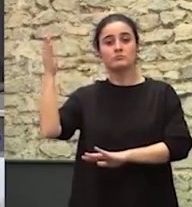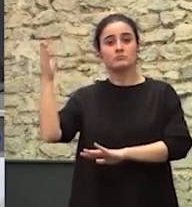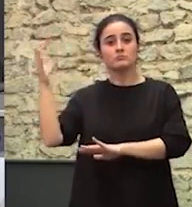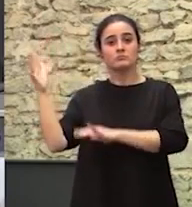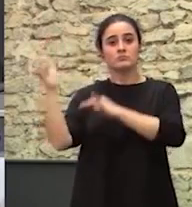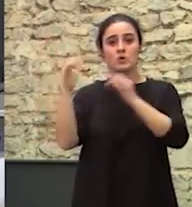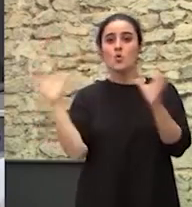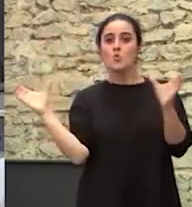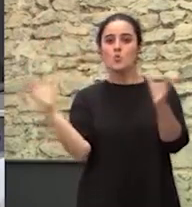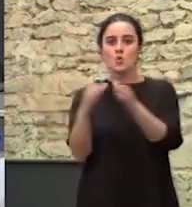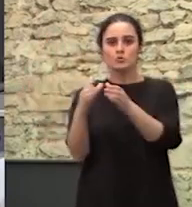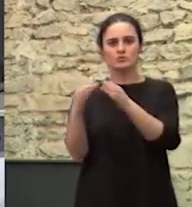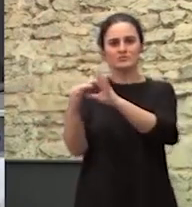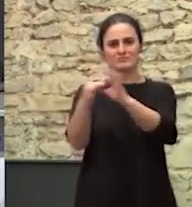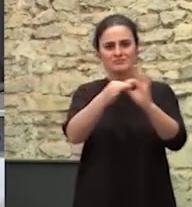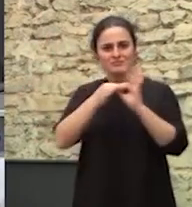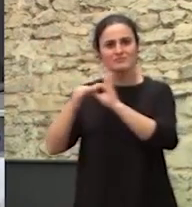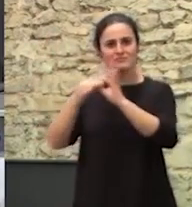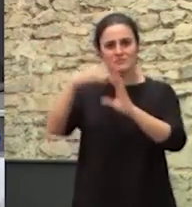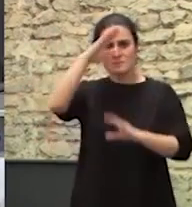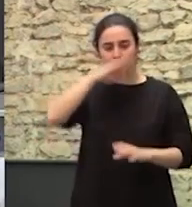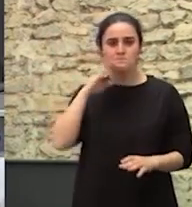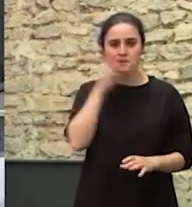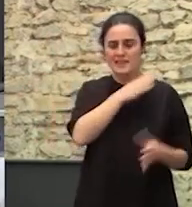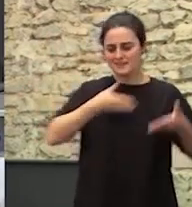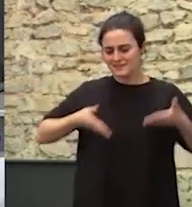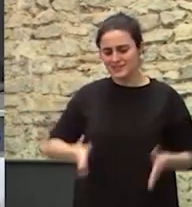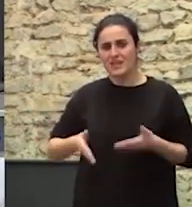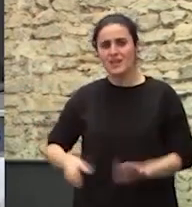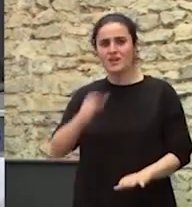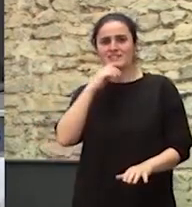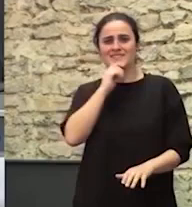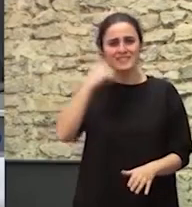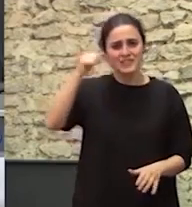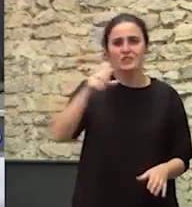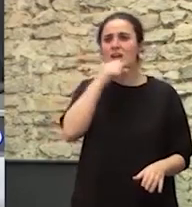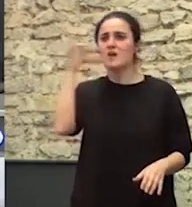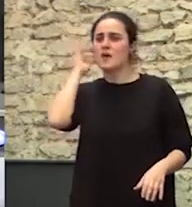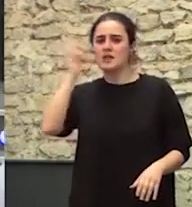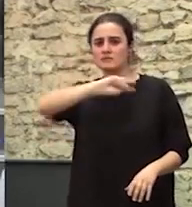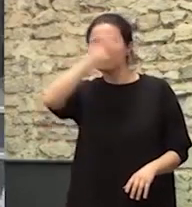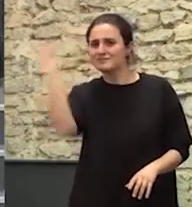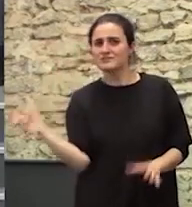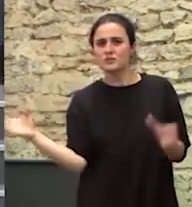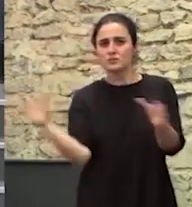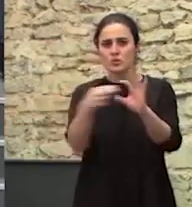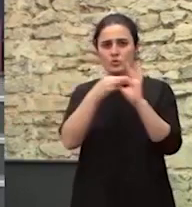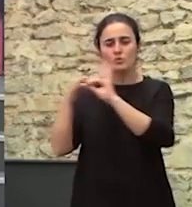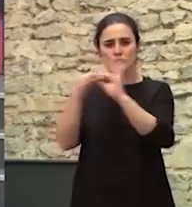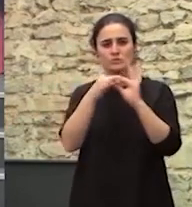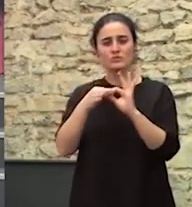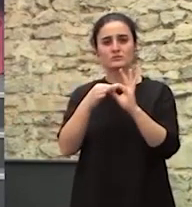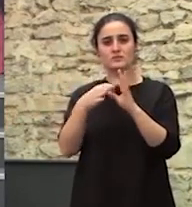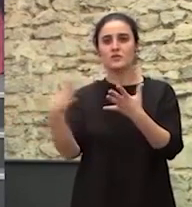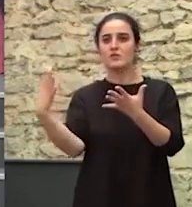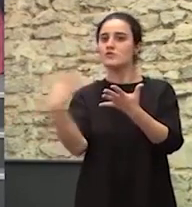Salió juntos Los padres Los hijos Los nietos Las abuelas Salió con